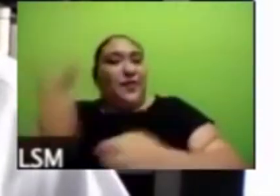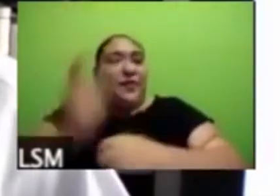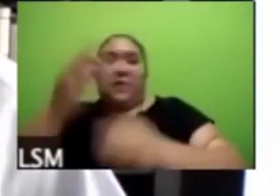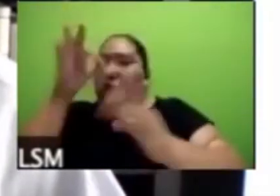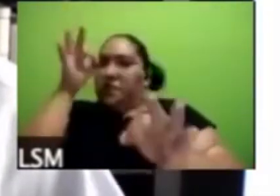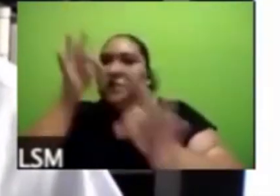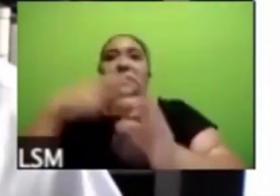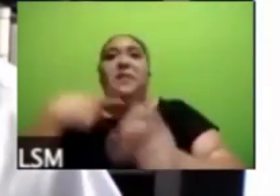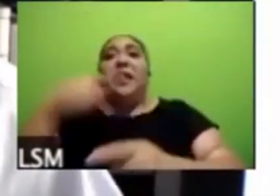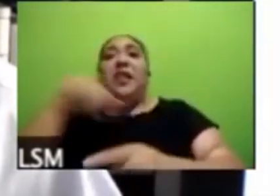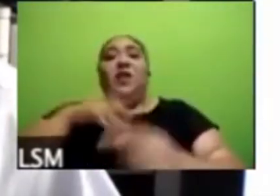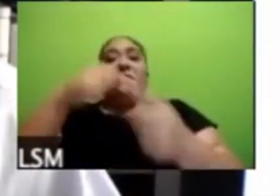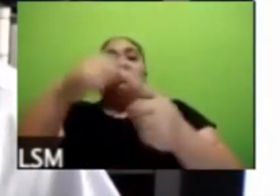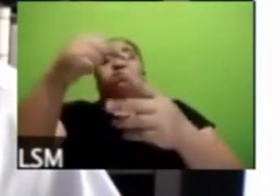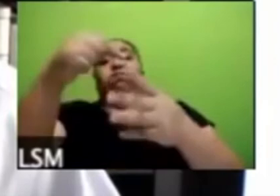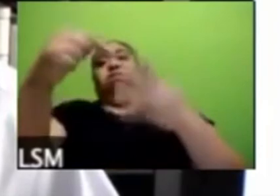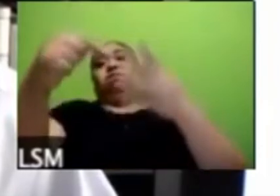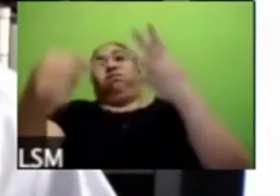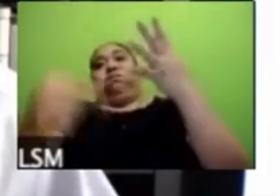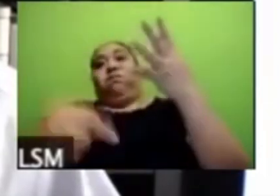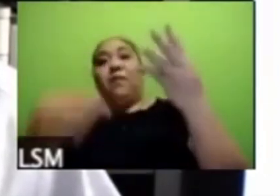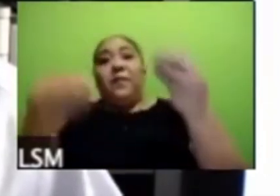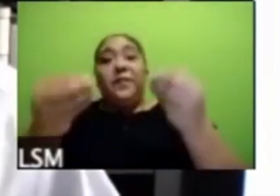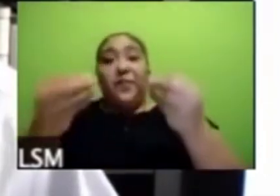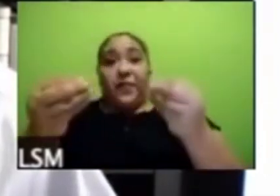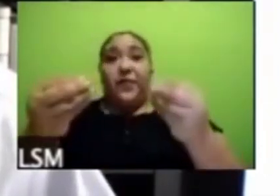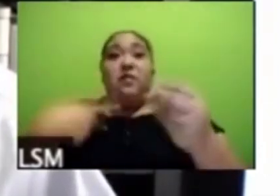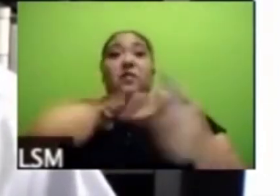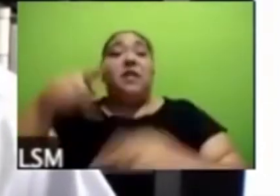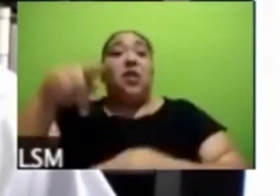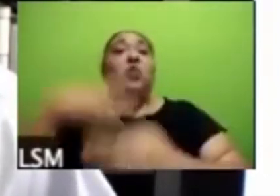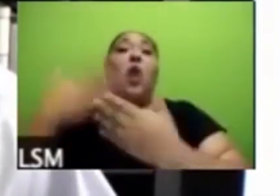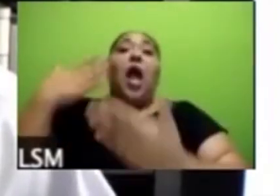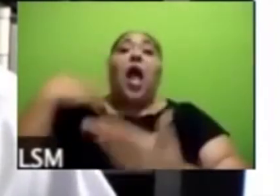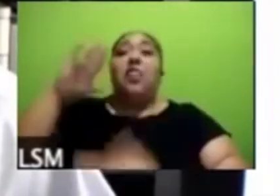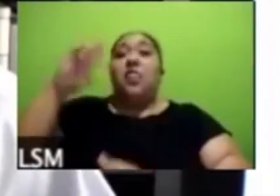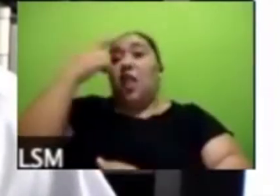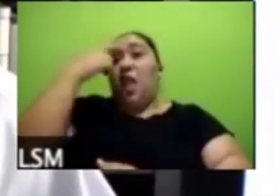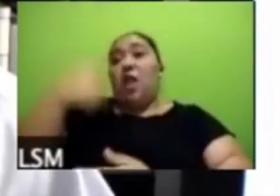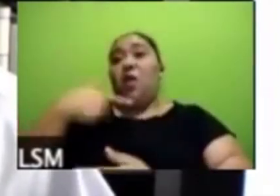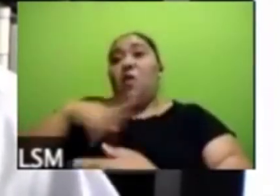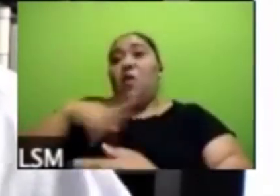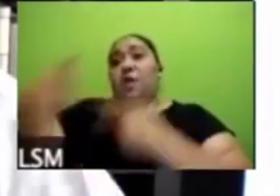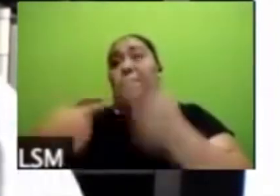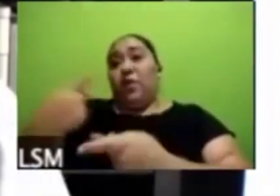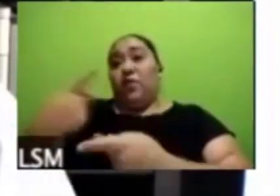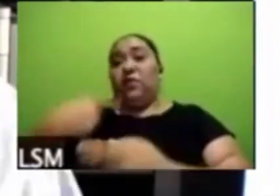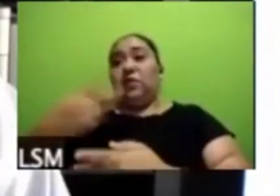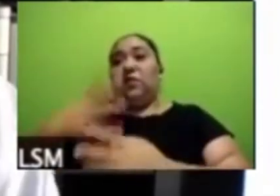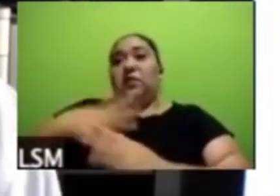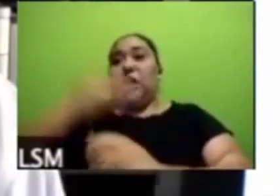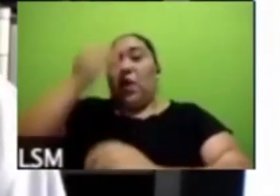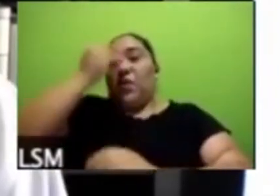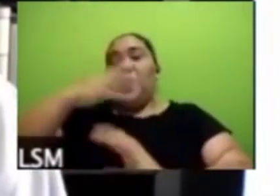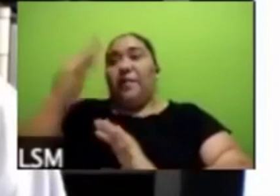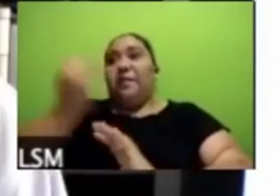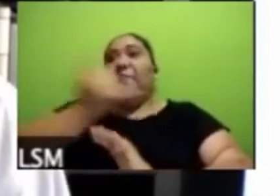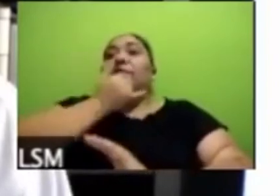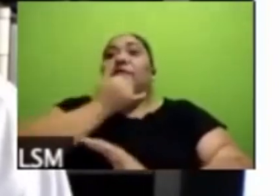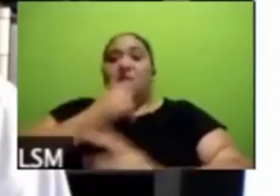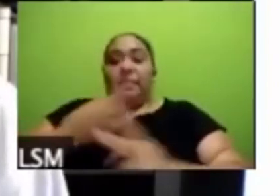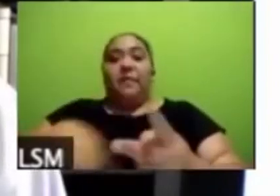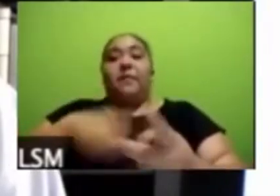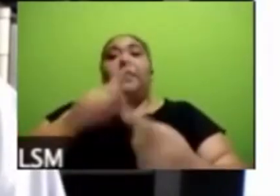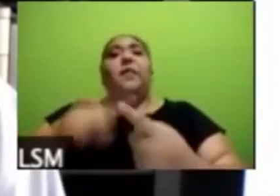pero que me llevan a una pregunta que planteaste hace rato Ricardo y que dejé de lado así que la la uno a ella habías